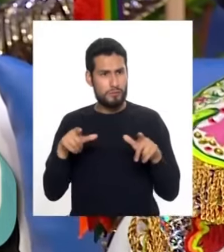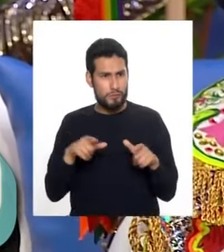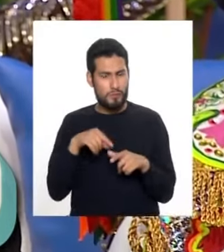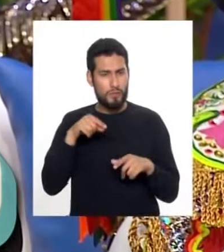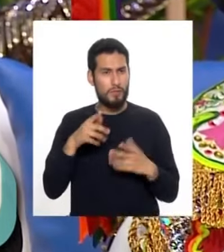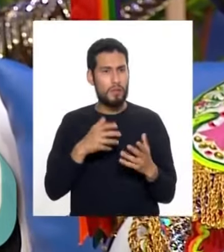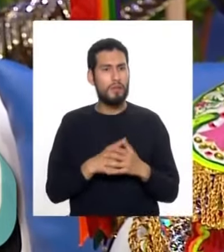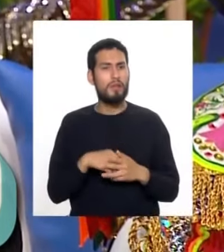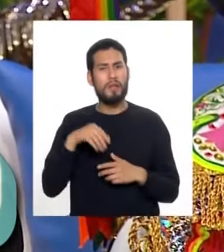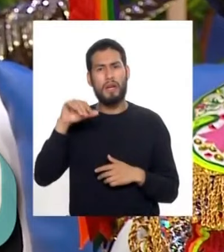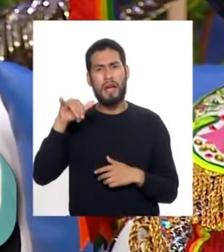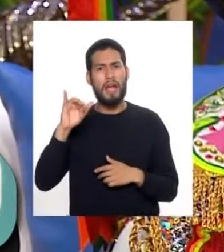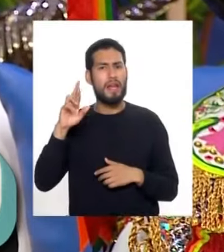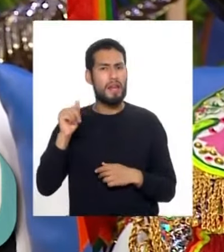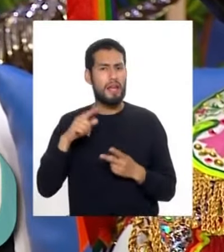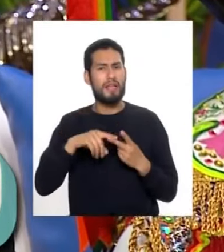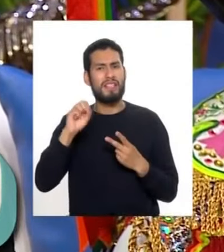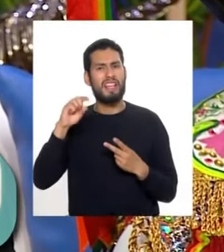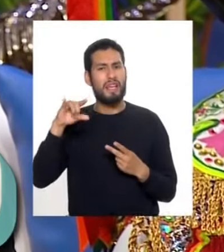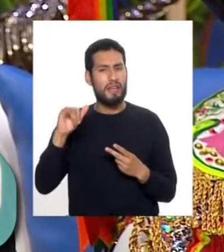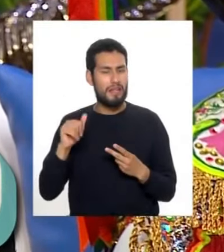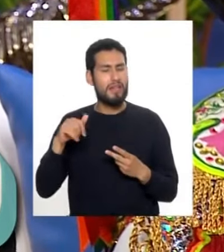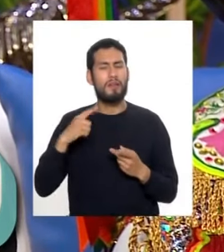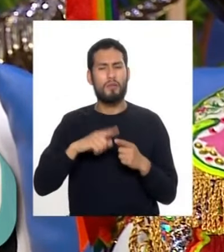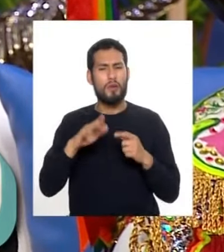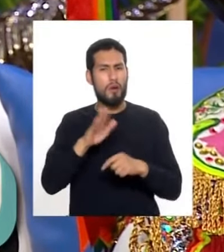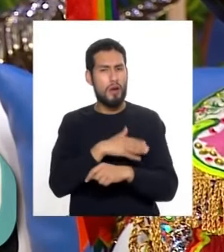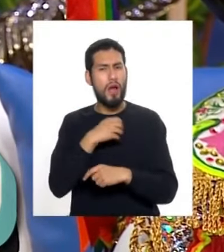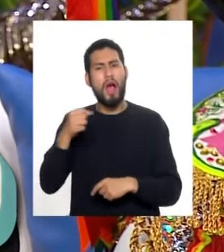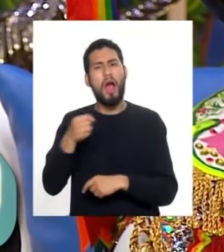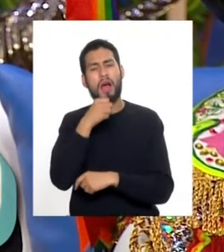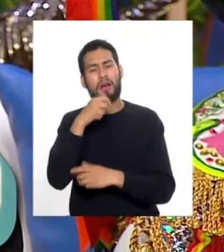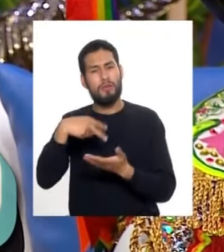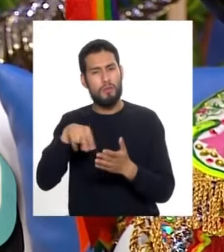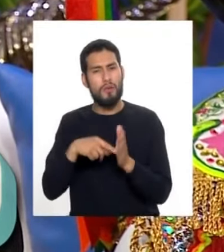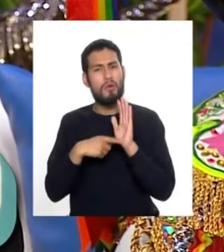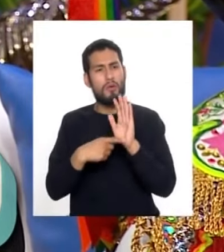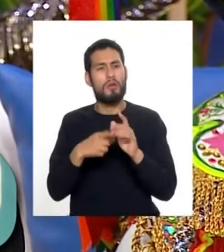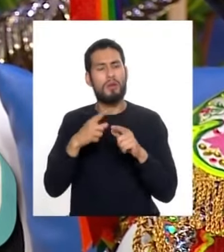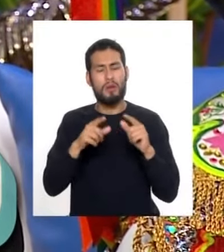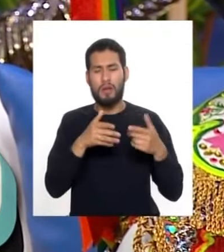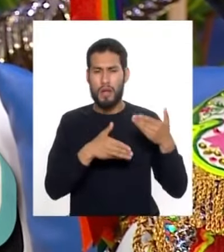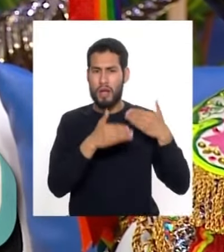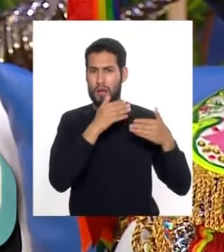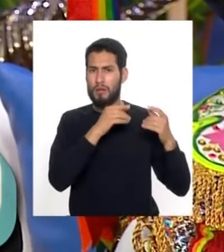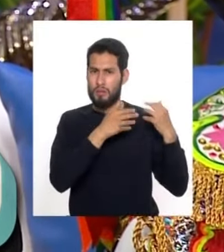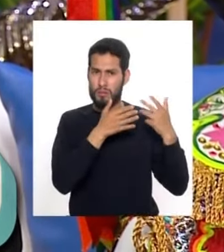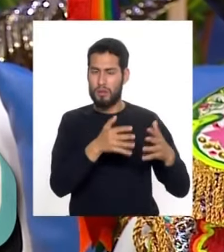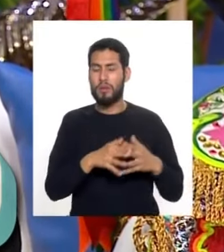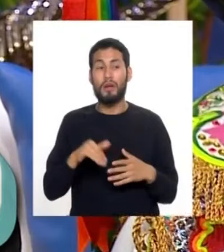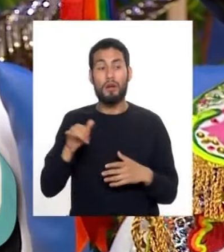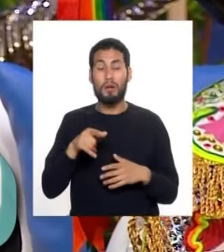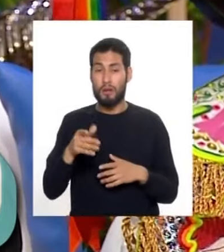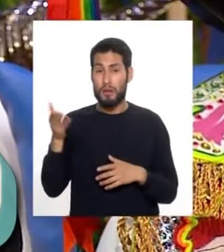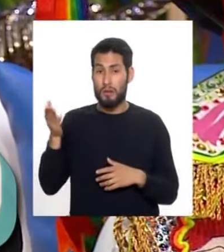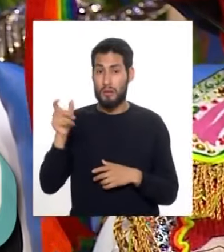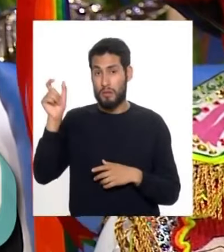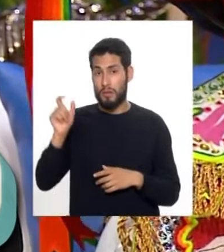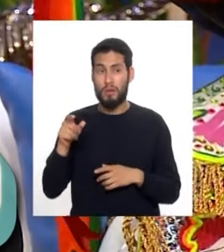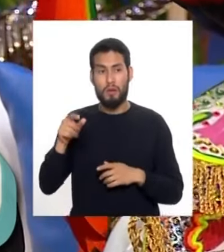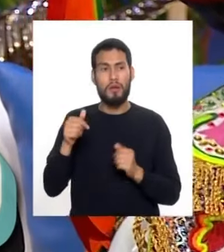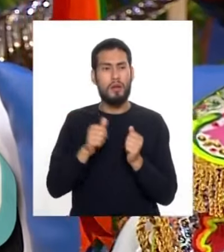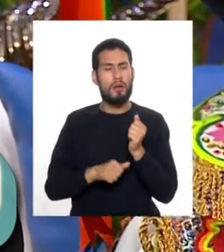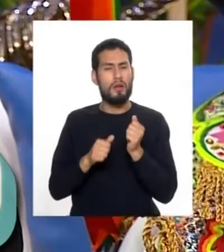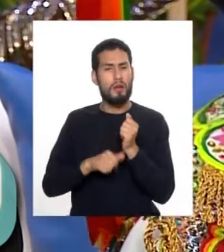bailan la jaira, música y cantos y danzas que identifican los jarawis. Y también tenemos un gran invitado que es nuestros